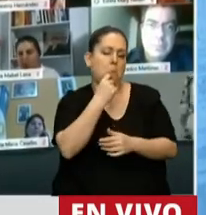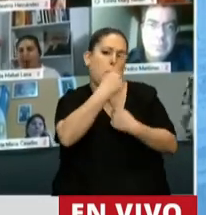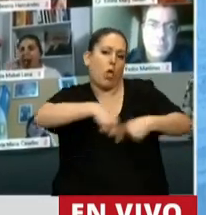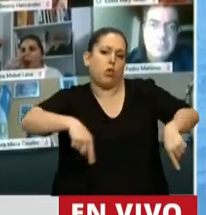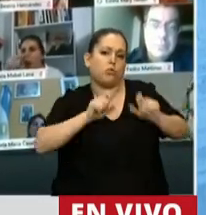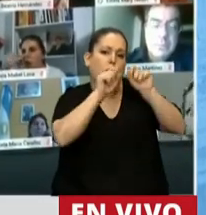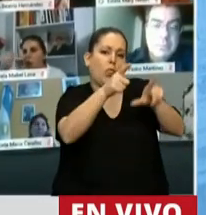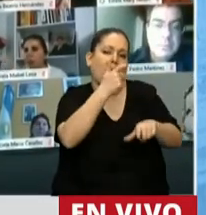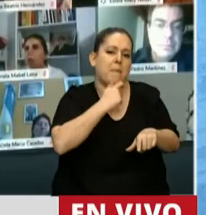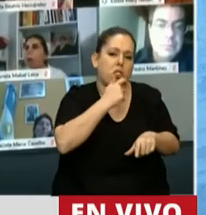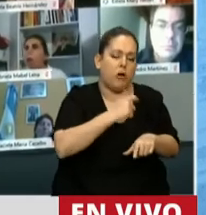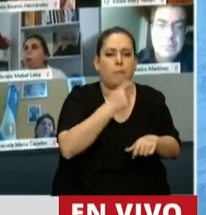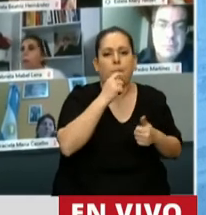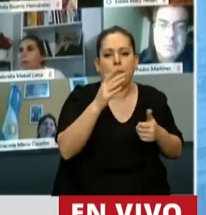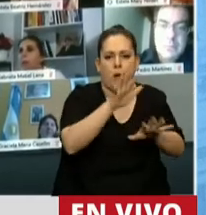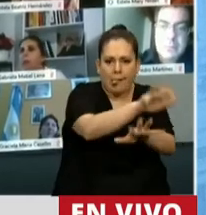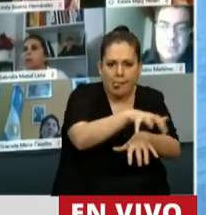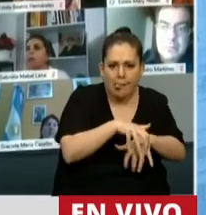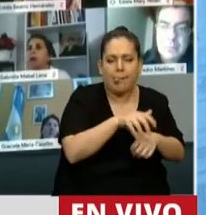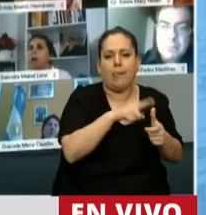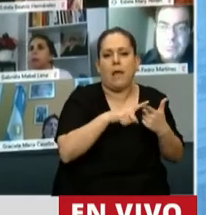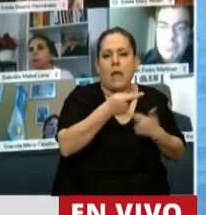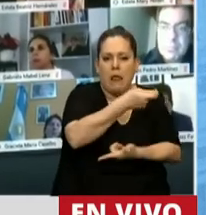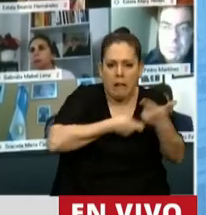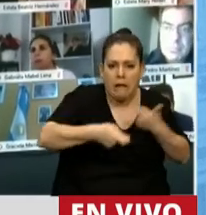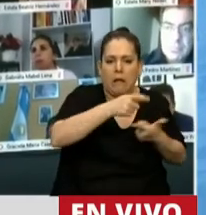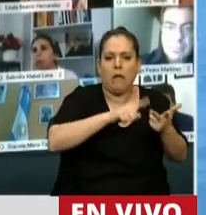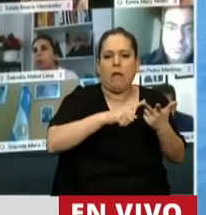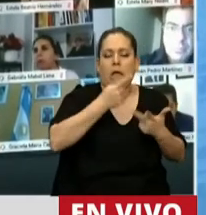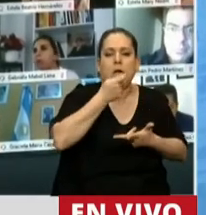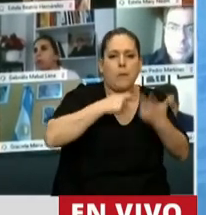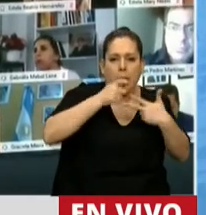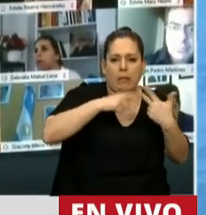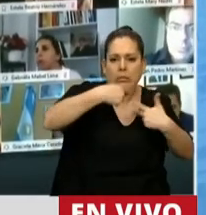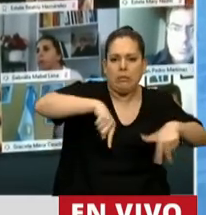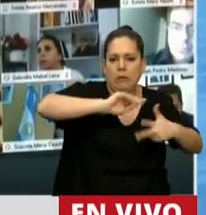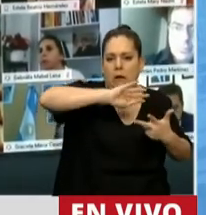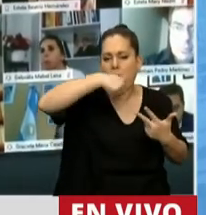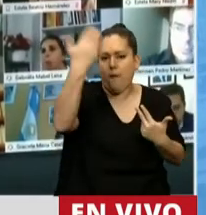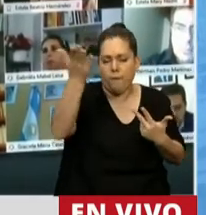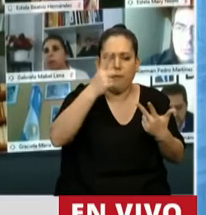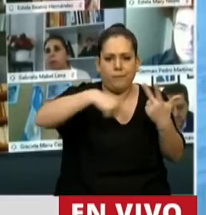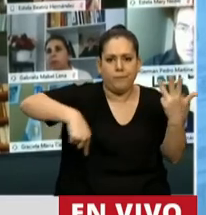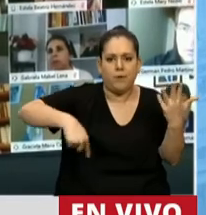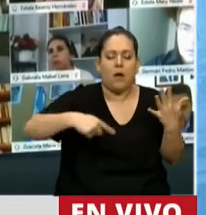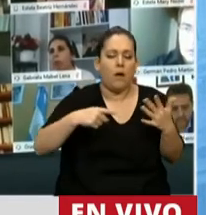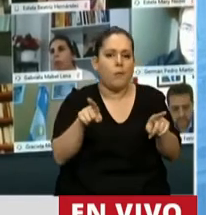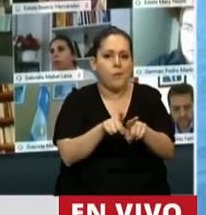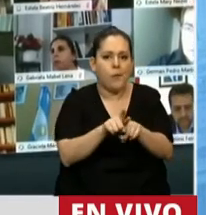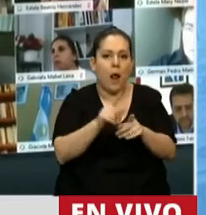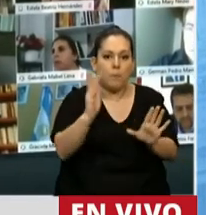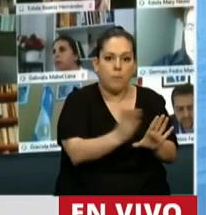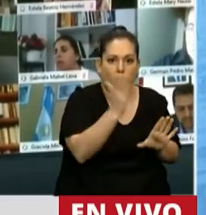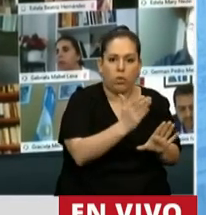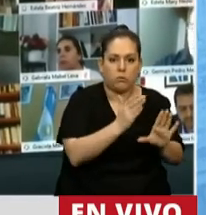que labra la tierra, que hace la industria, que ejerce el comercio, que exporta lo que fuere, salvo aquel que exporta. Se reduce el valor de la